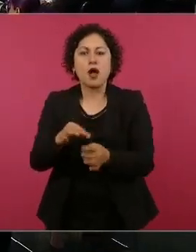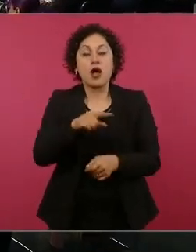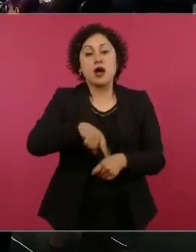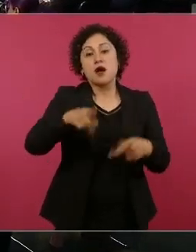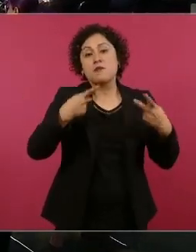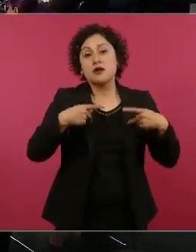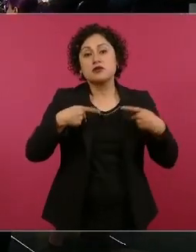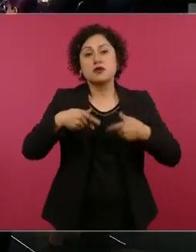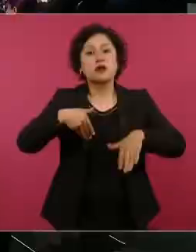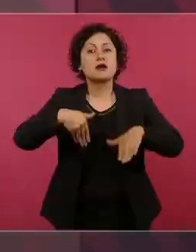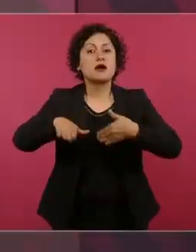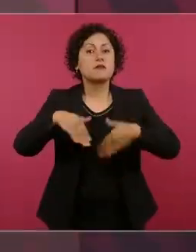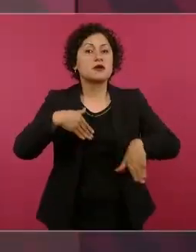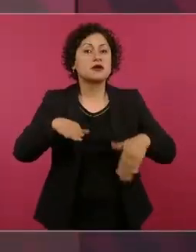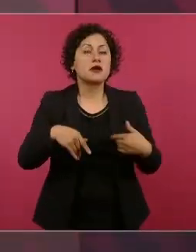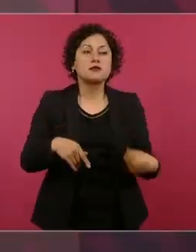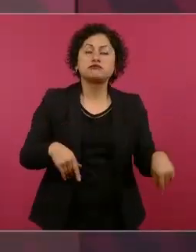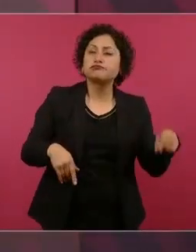ciertos programas de radio,